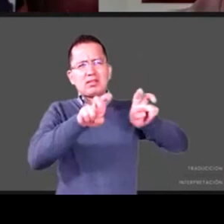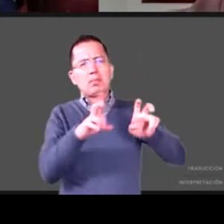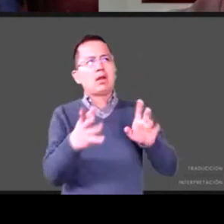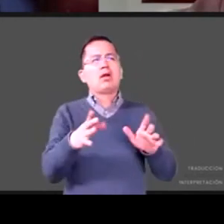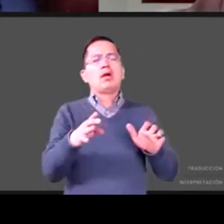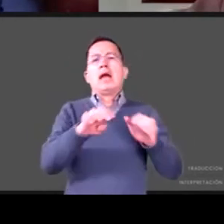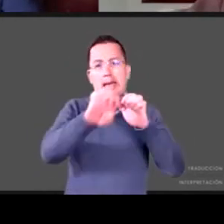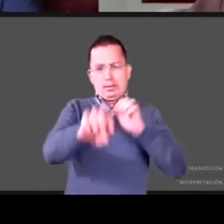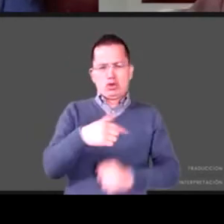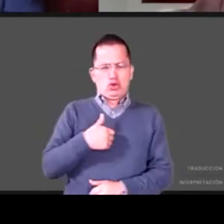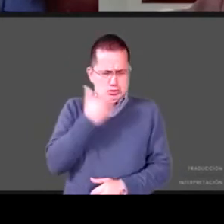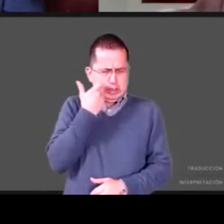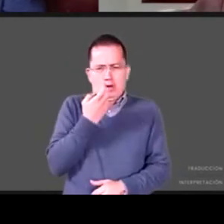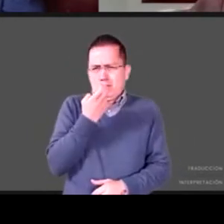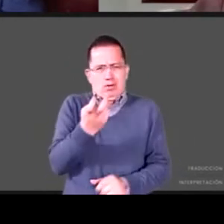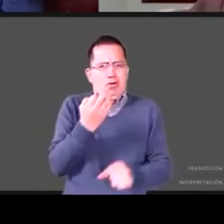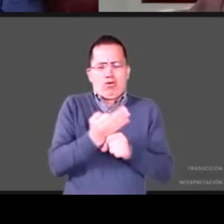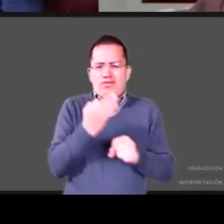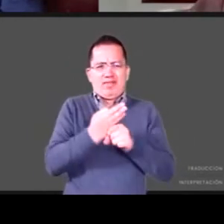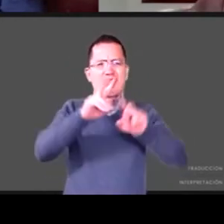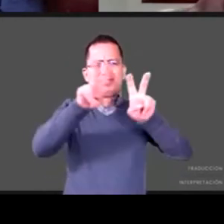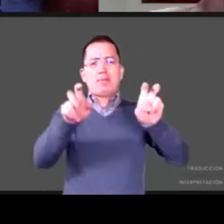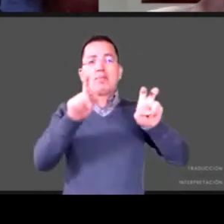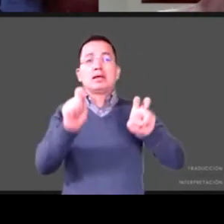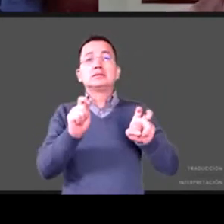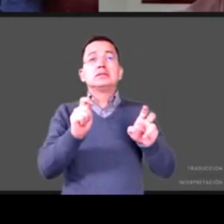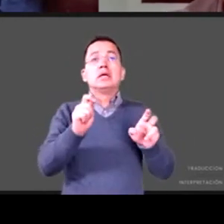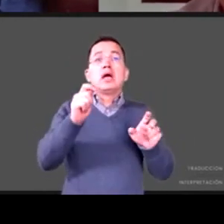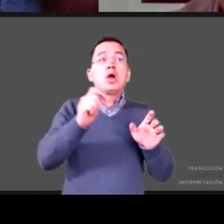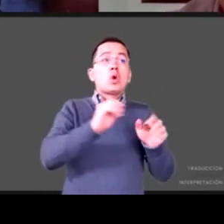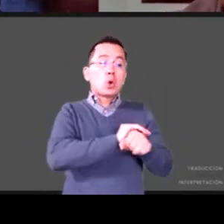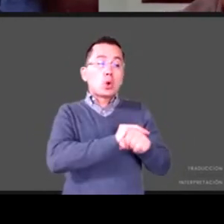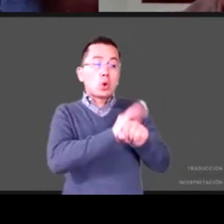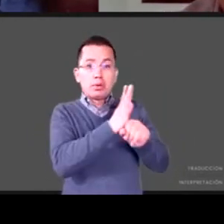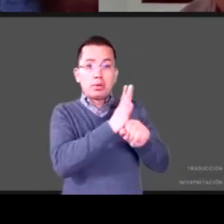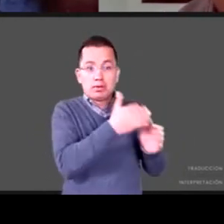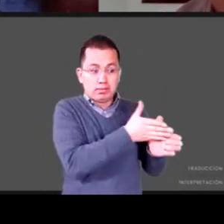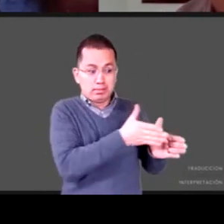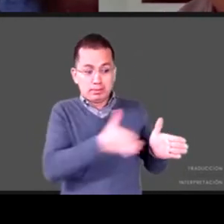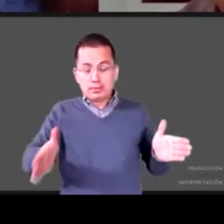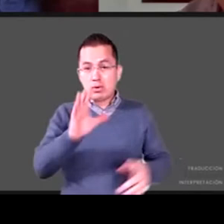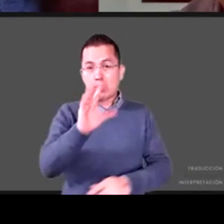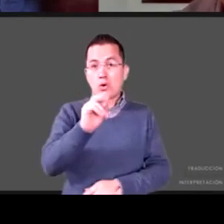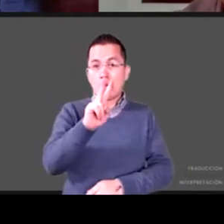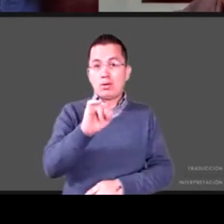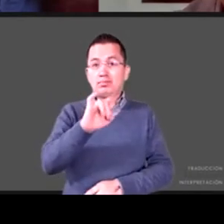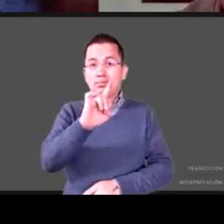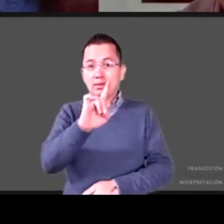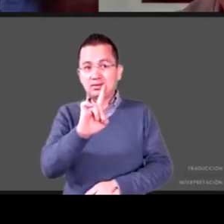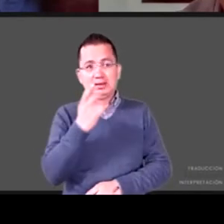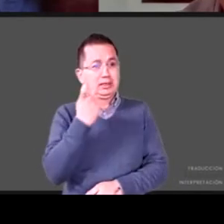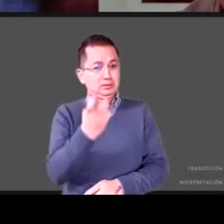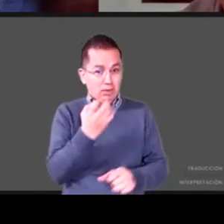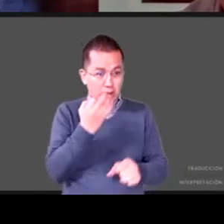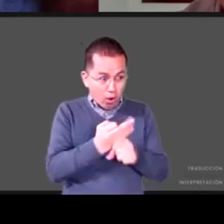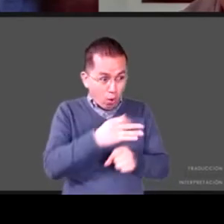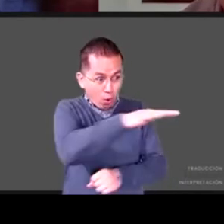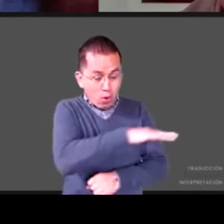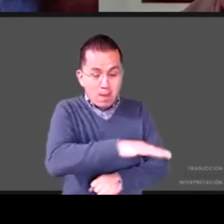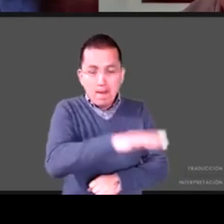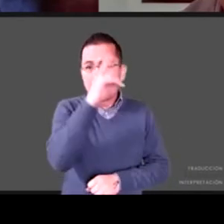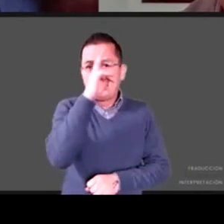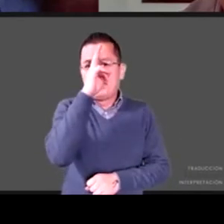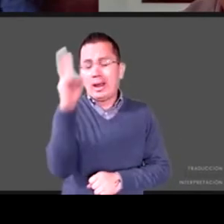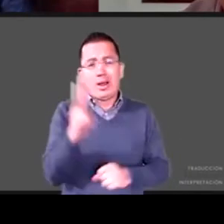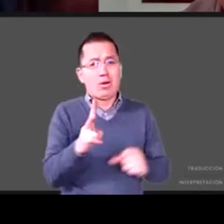va a acentuar brutalmente por una parte una dimensión de la mayor complejidad a diferencia de